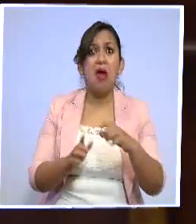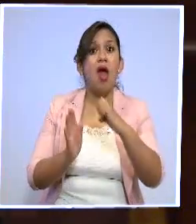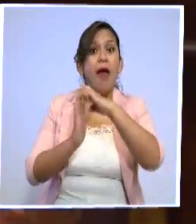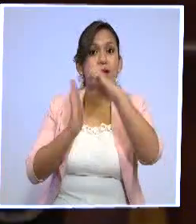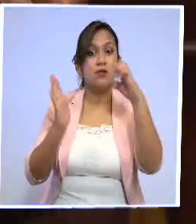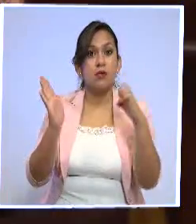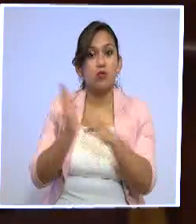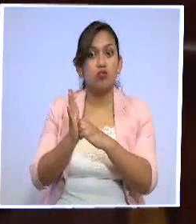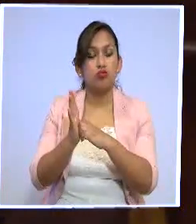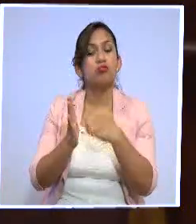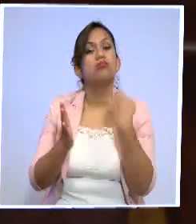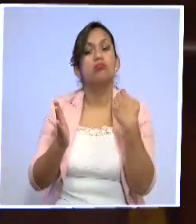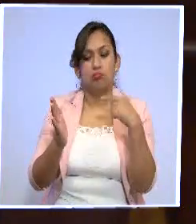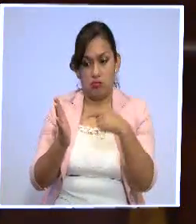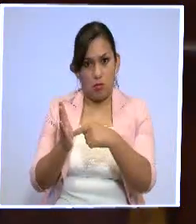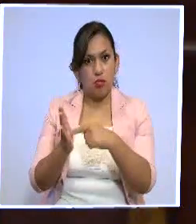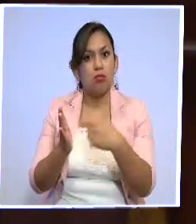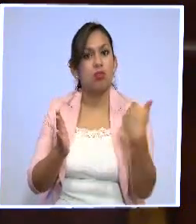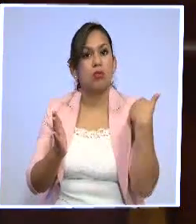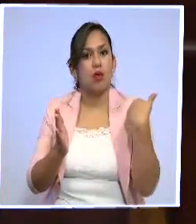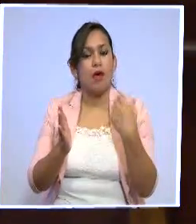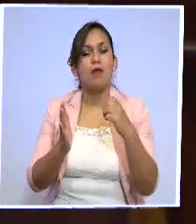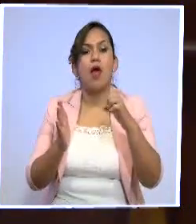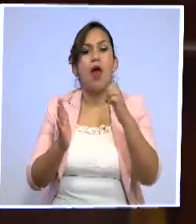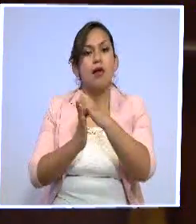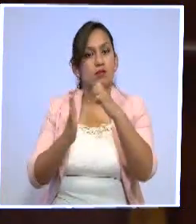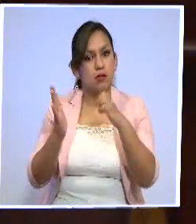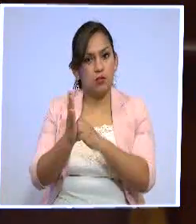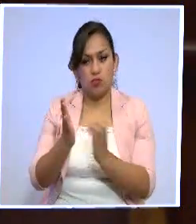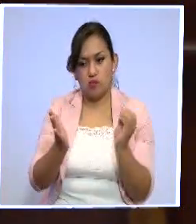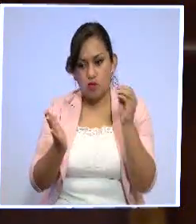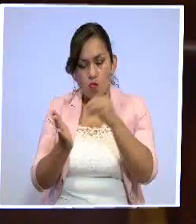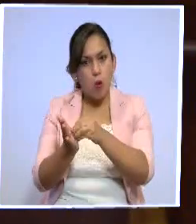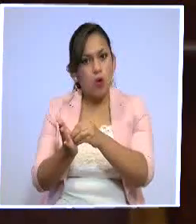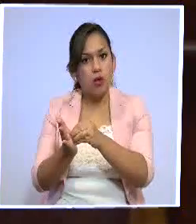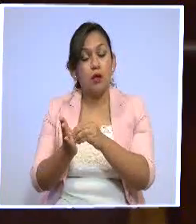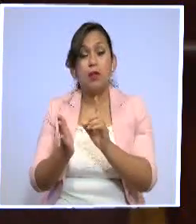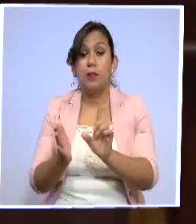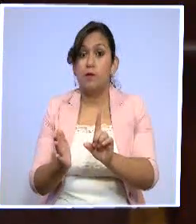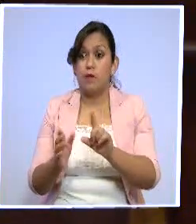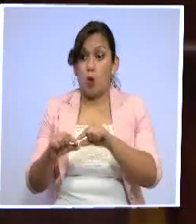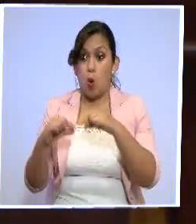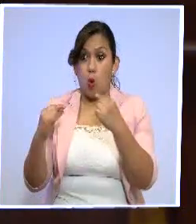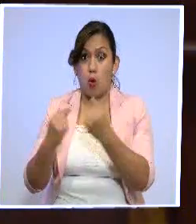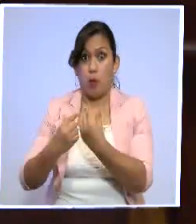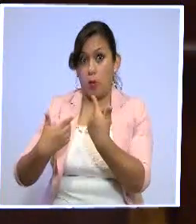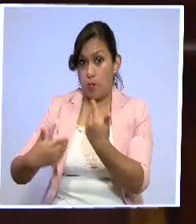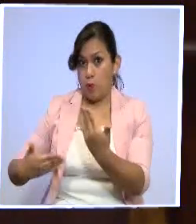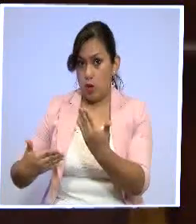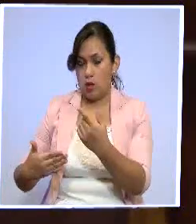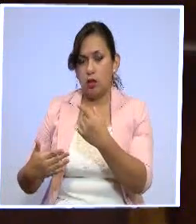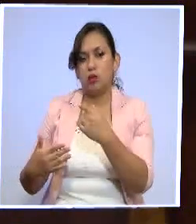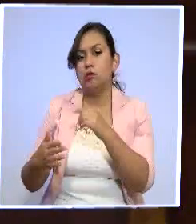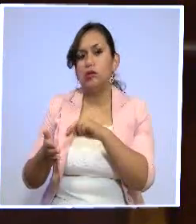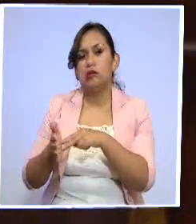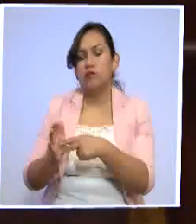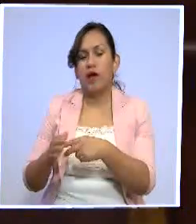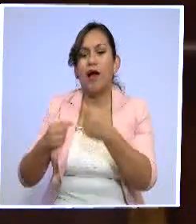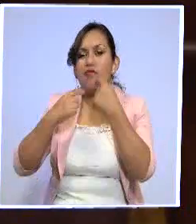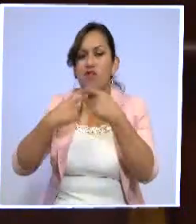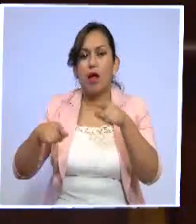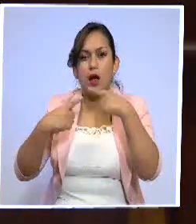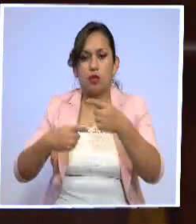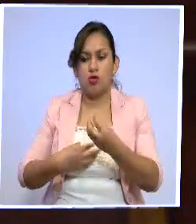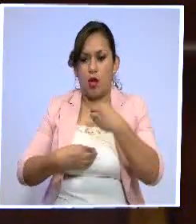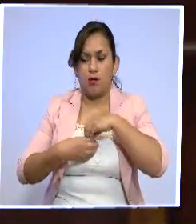pluralista afluye en todas las corrientes de pensamiento. En cambio, el partido político tiene una declaración de principios y tiene